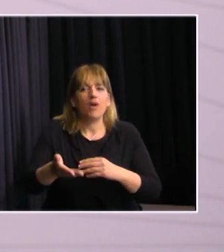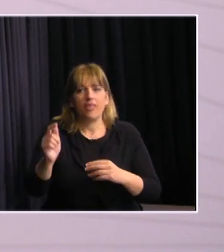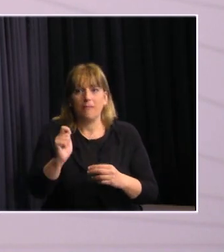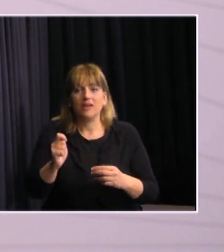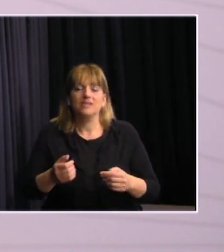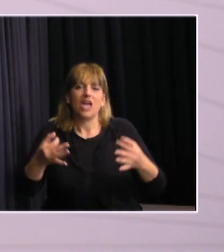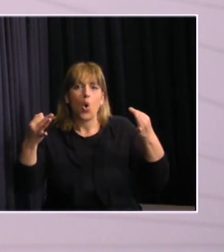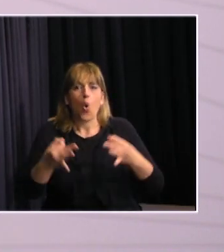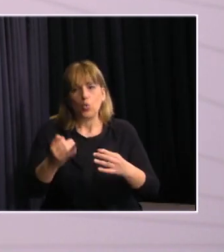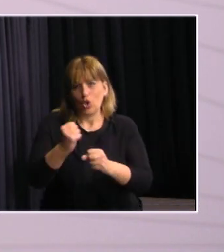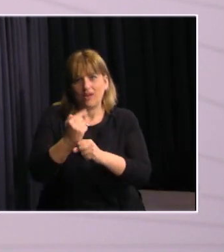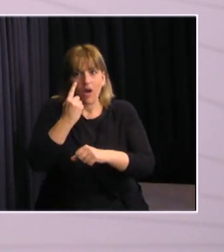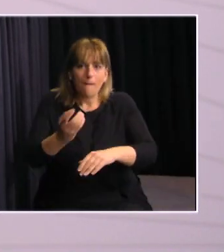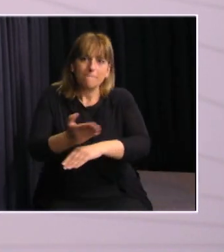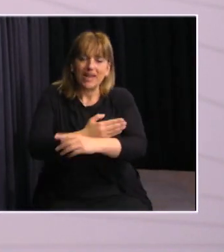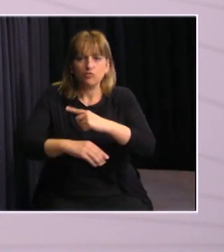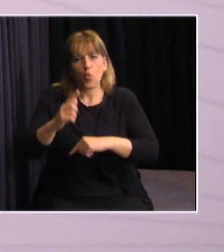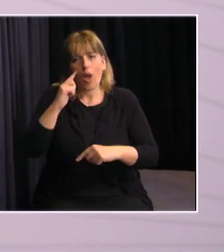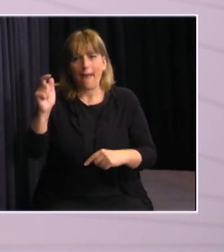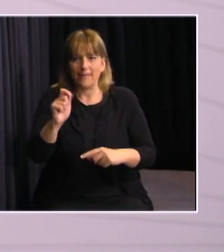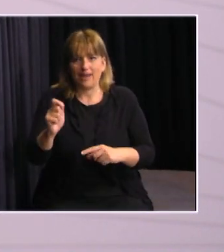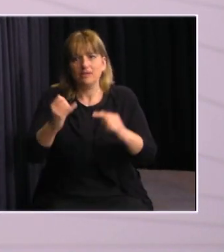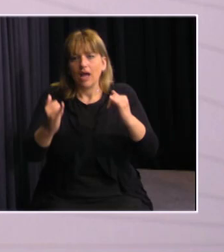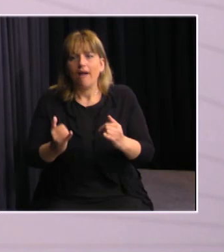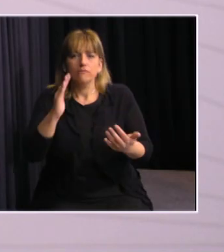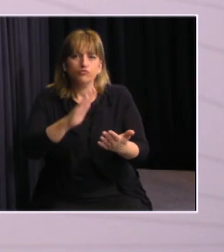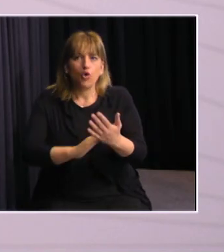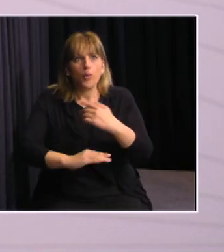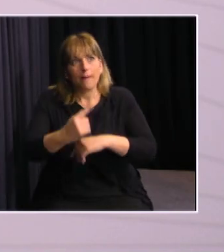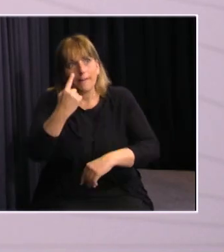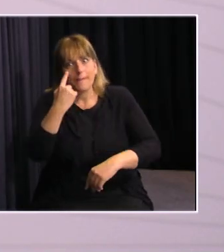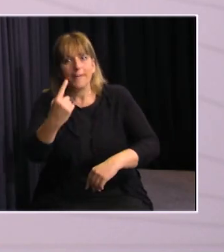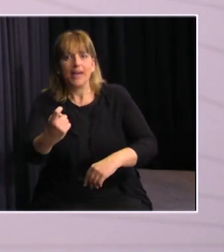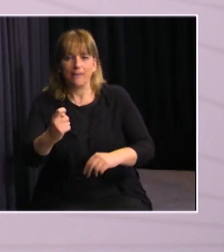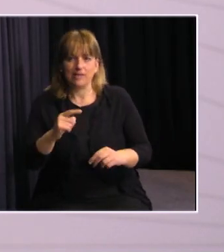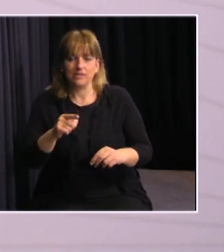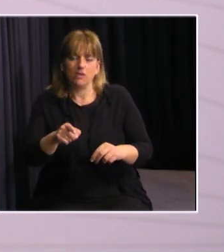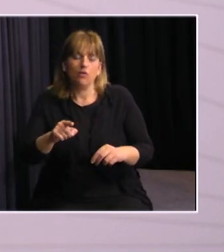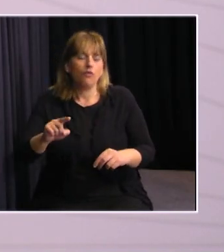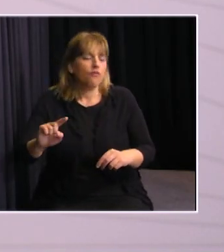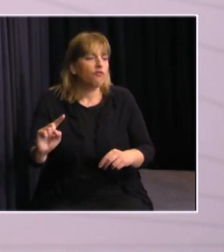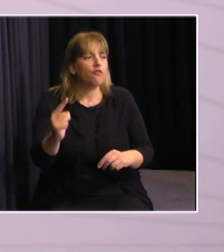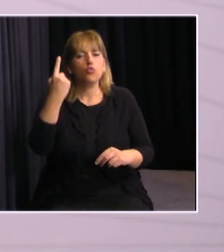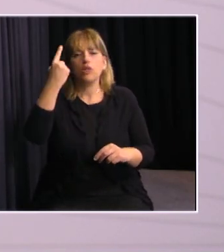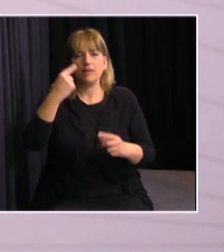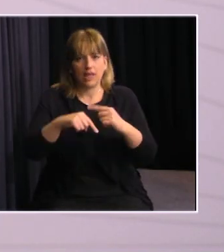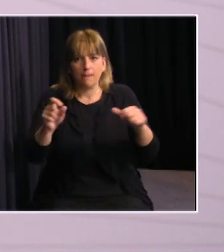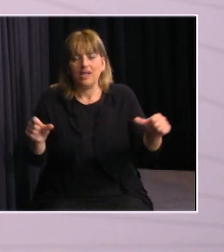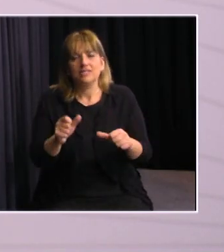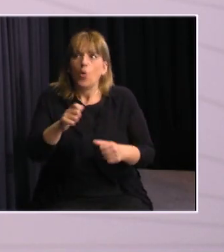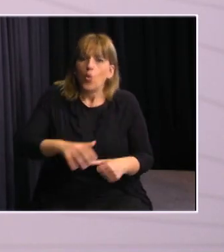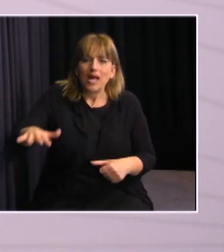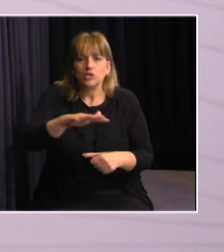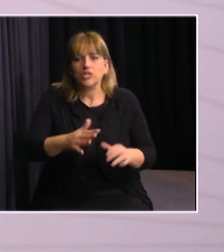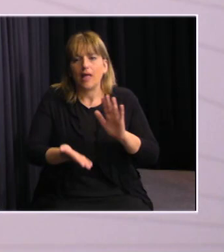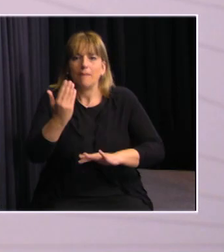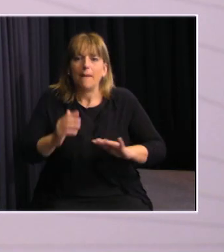Justamente el trabajo previo a las emergencias, que tiene que ver con la prevención, es clave para la construcción de una sociedad